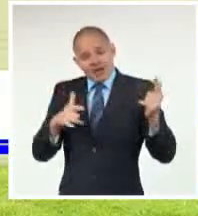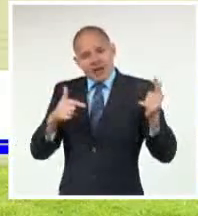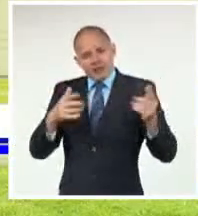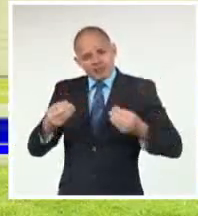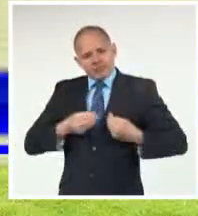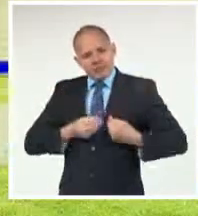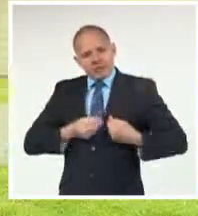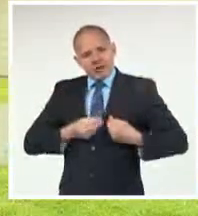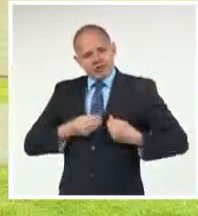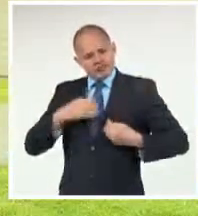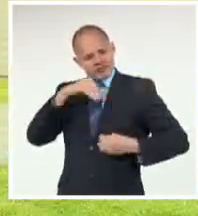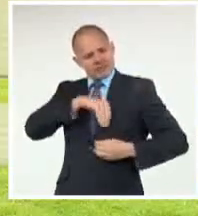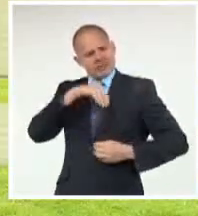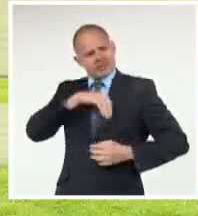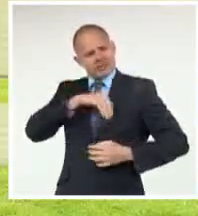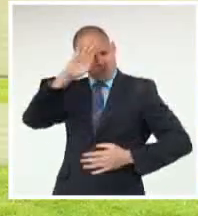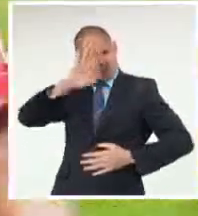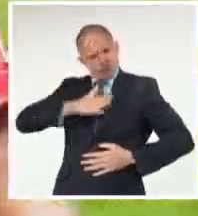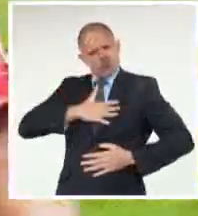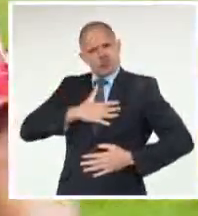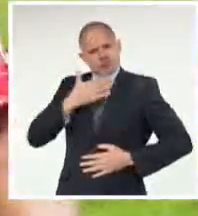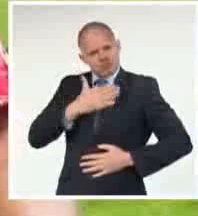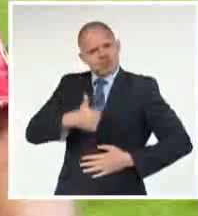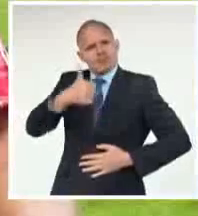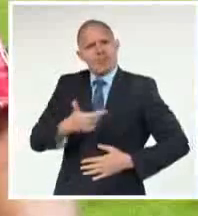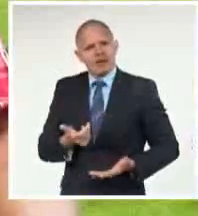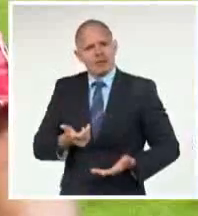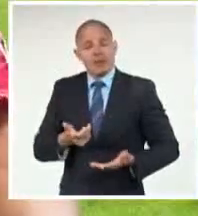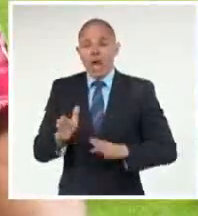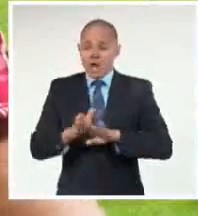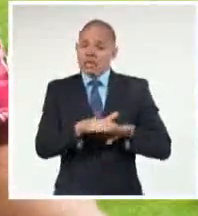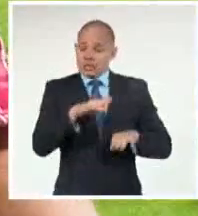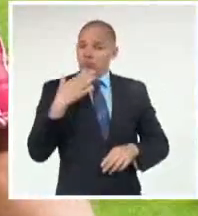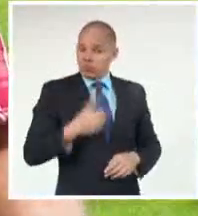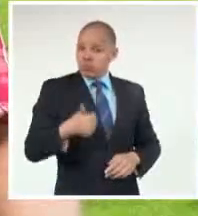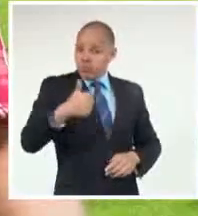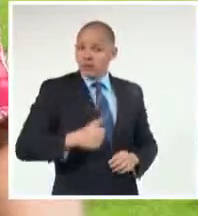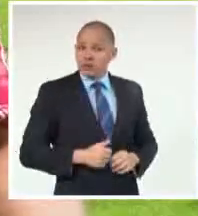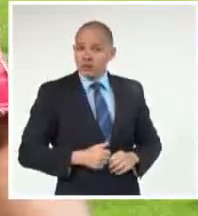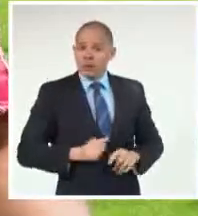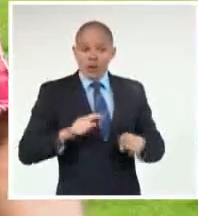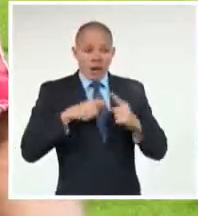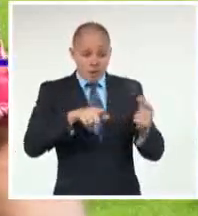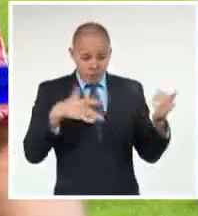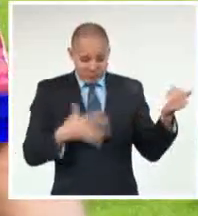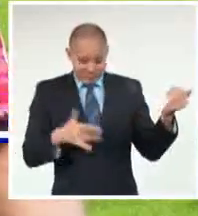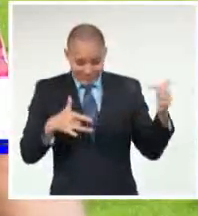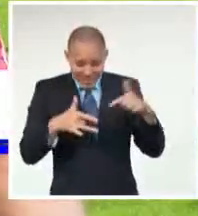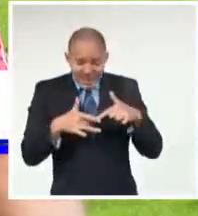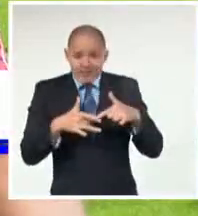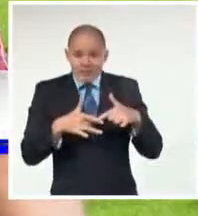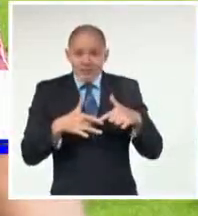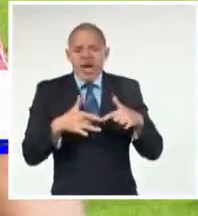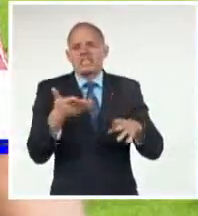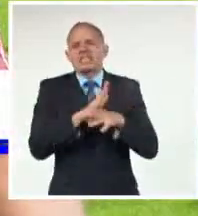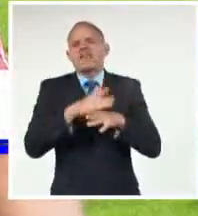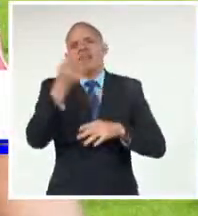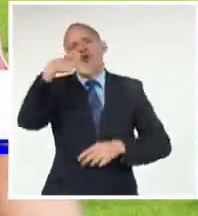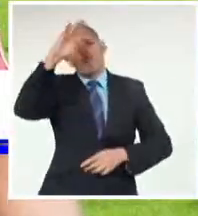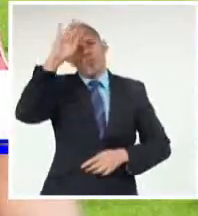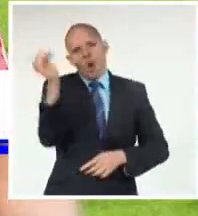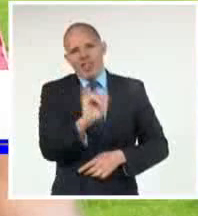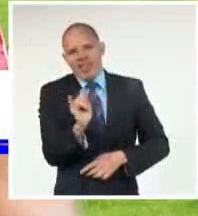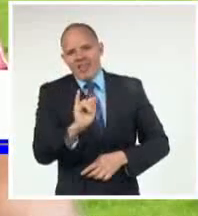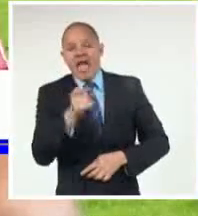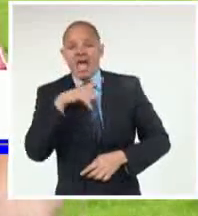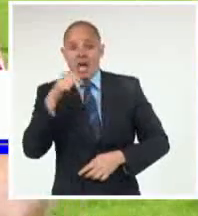sentirme Como parte De la trova Se ha hecho justicia Porque la trova Es la cubanía Es Cuba Cuando no haya